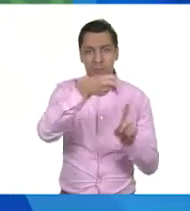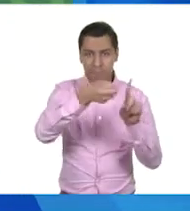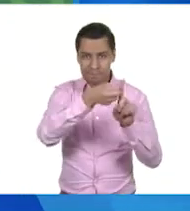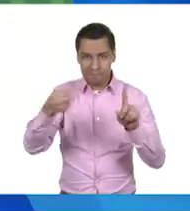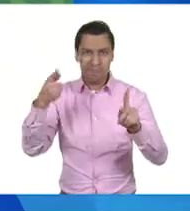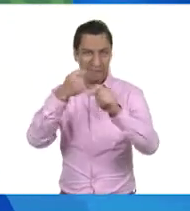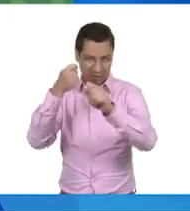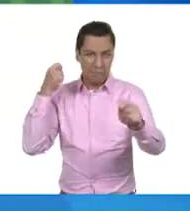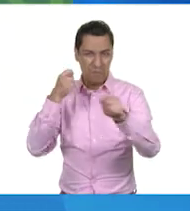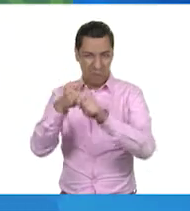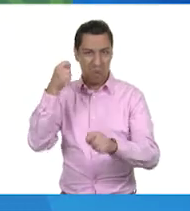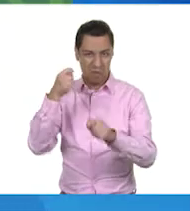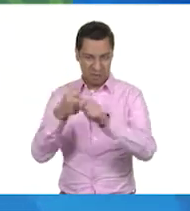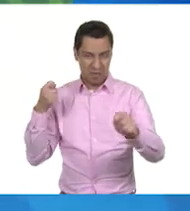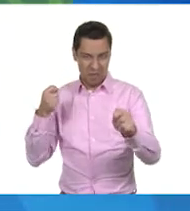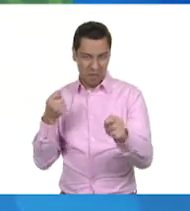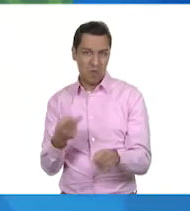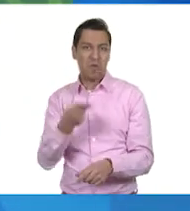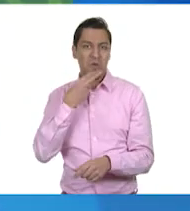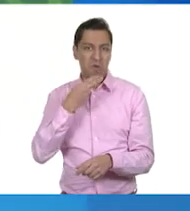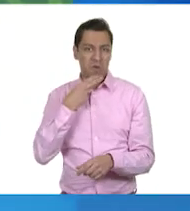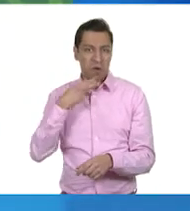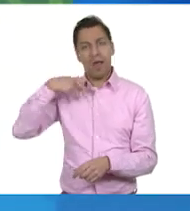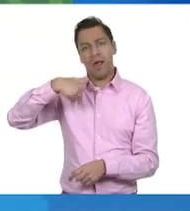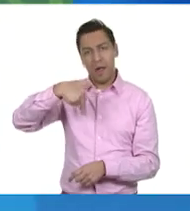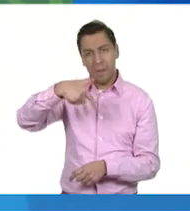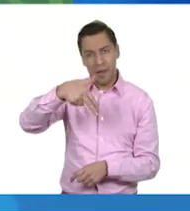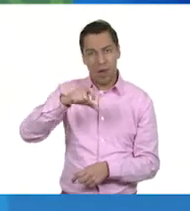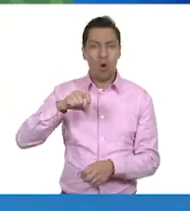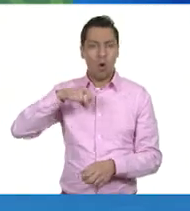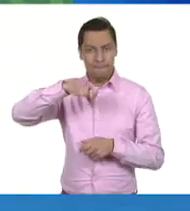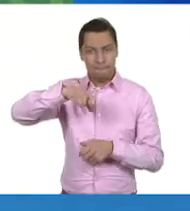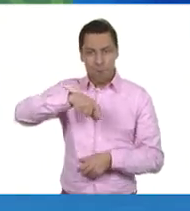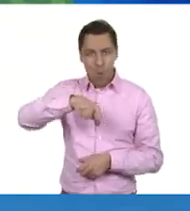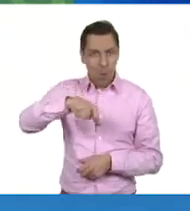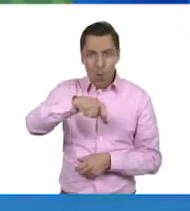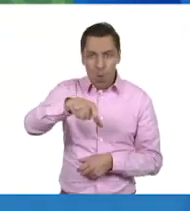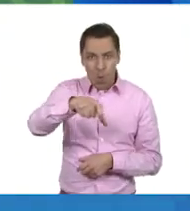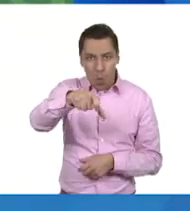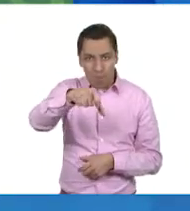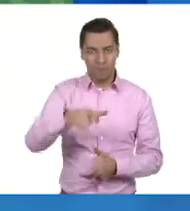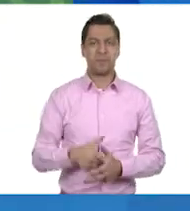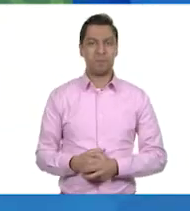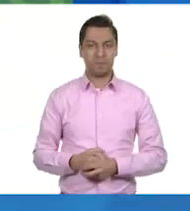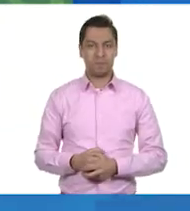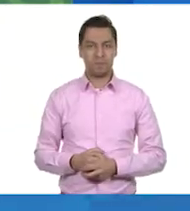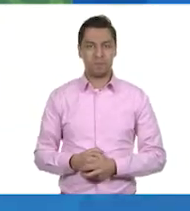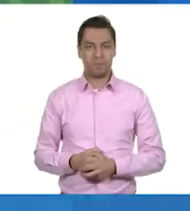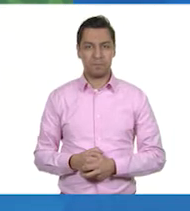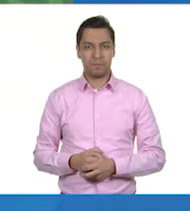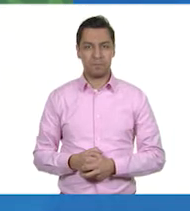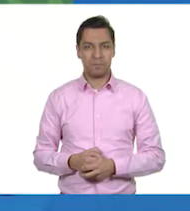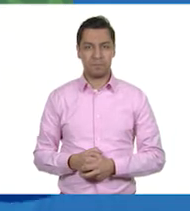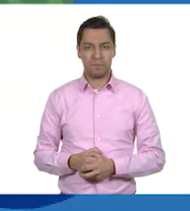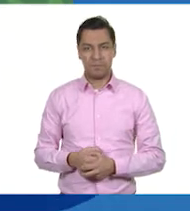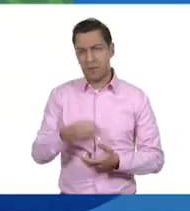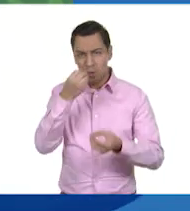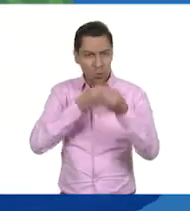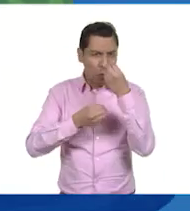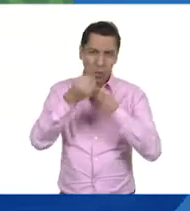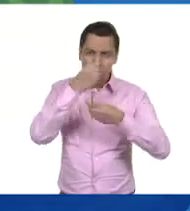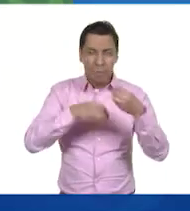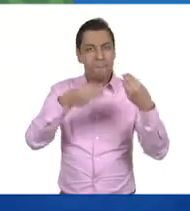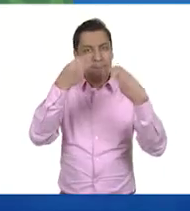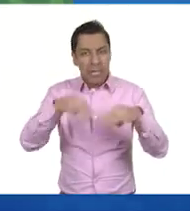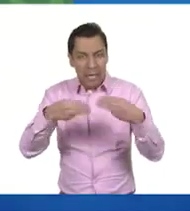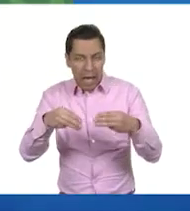transporte público, compartir el auto, caminar o usar bicicleta en distancias cortas, Consumir productos locales,